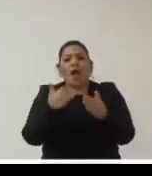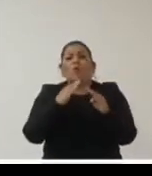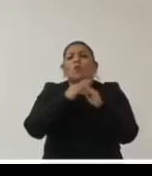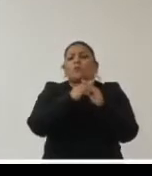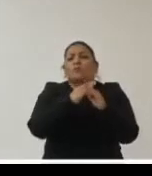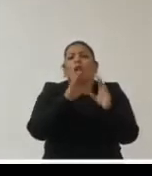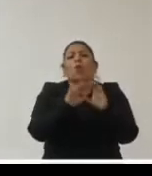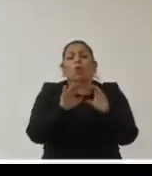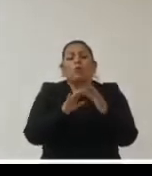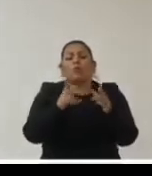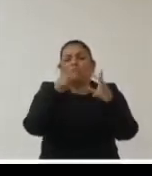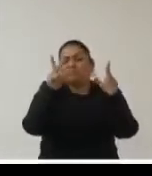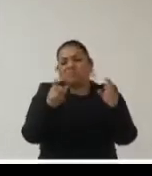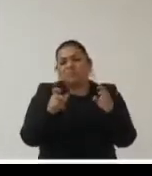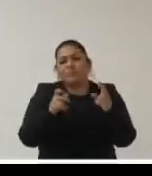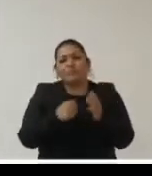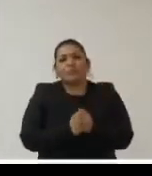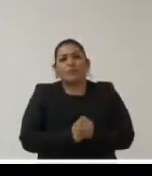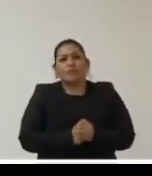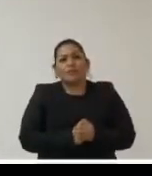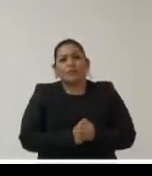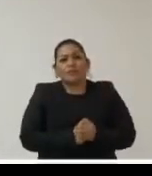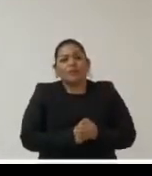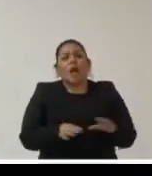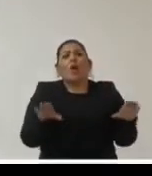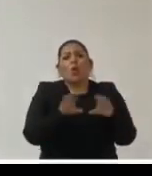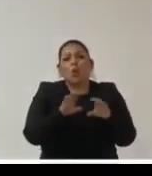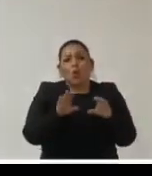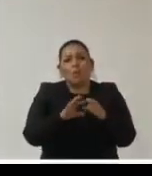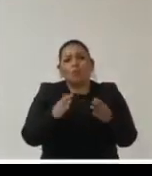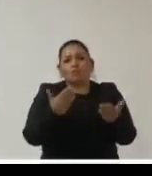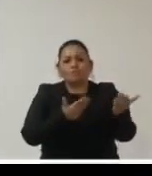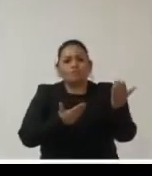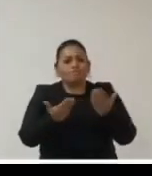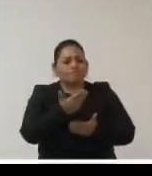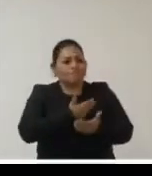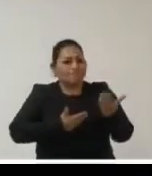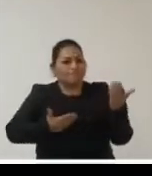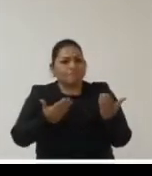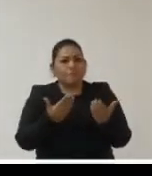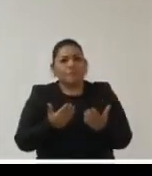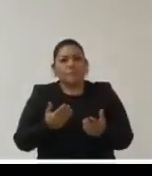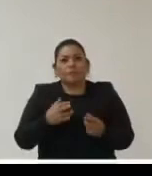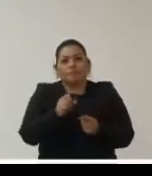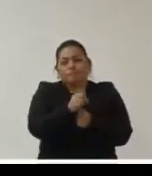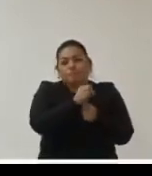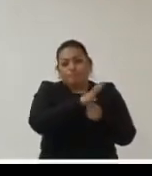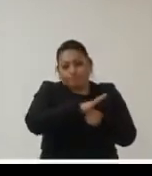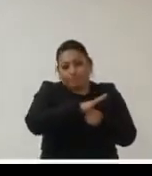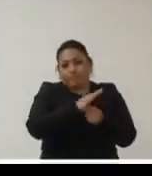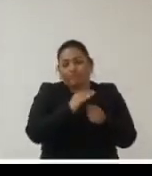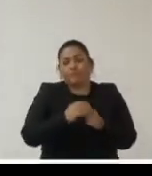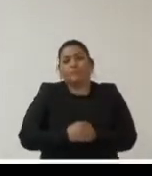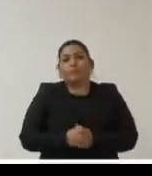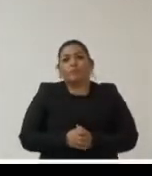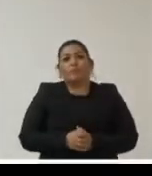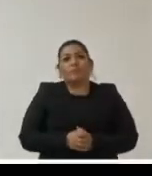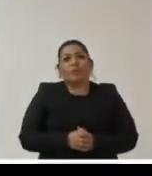el tema de cómo convivir con el COVID me